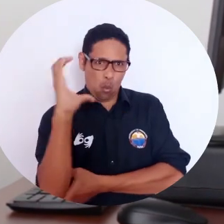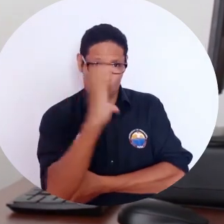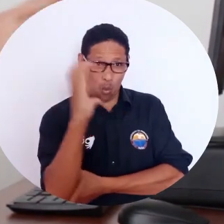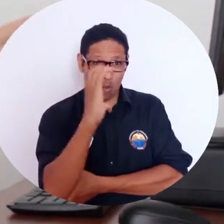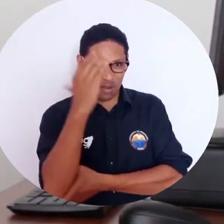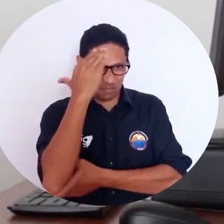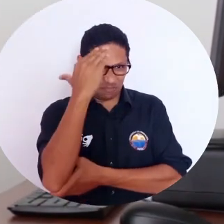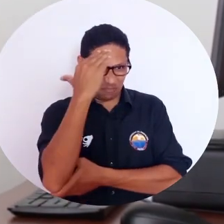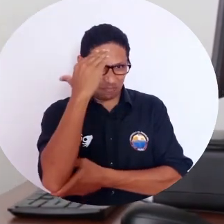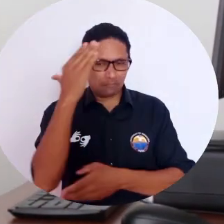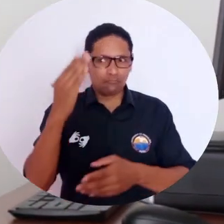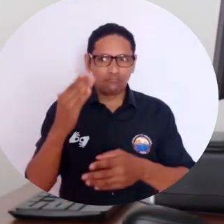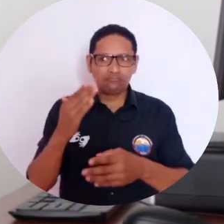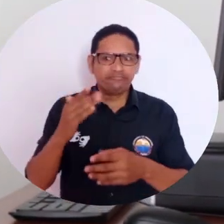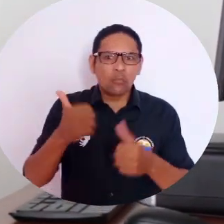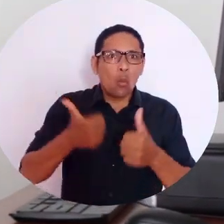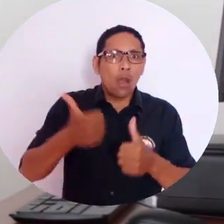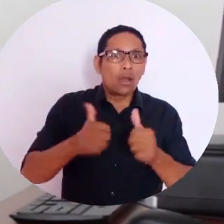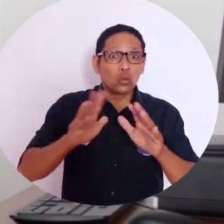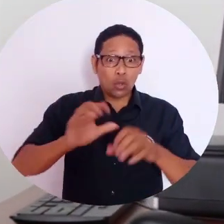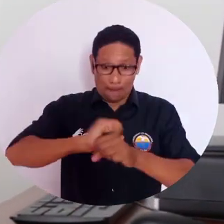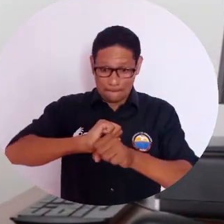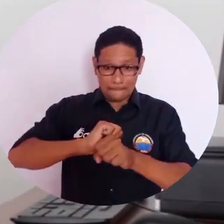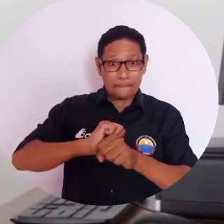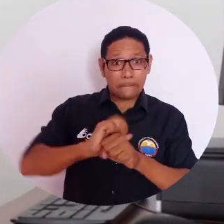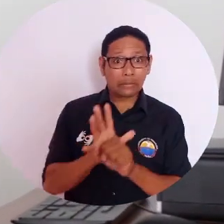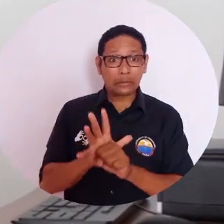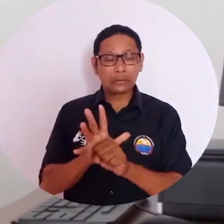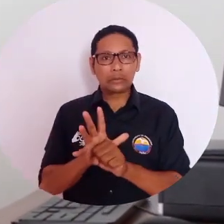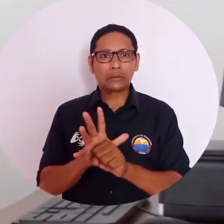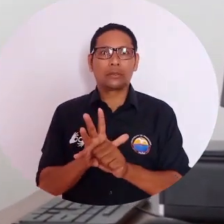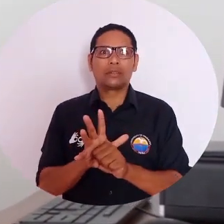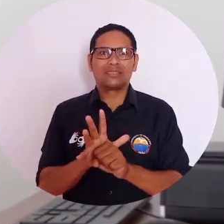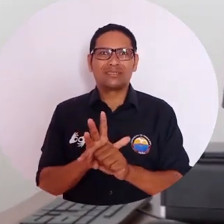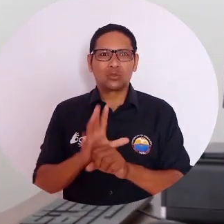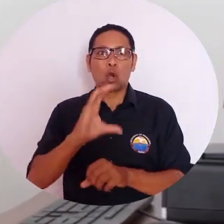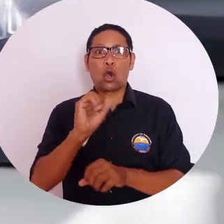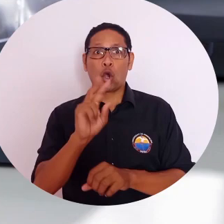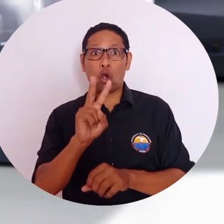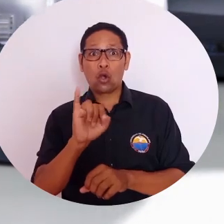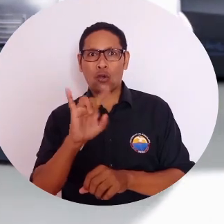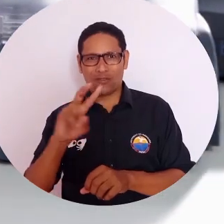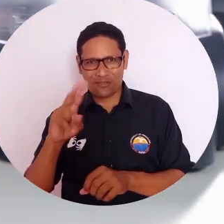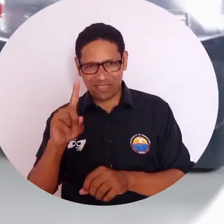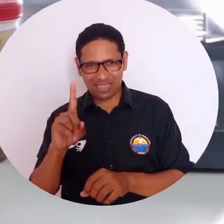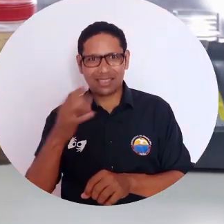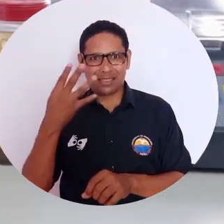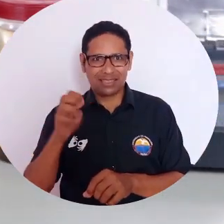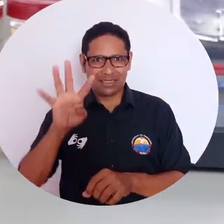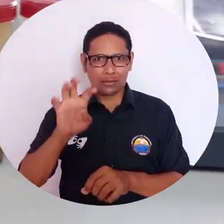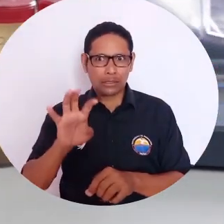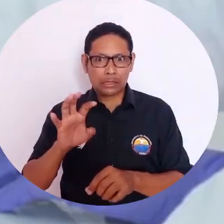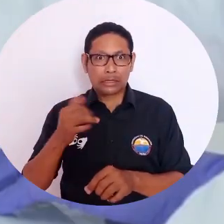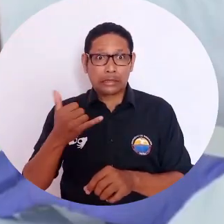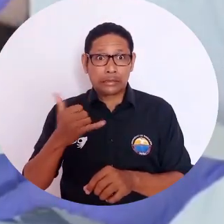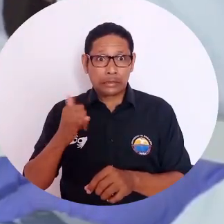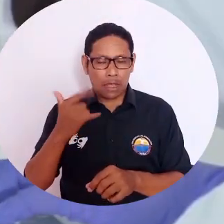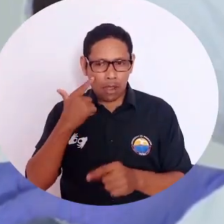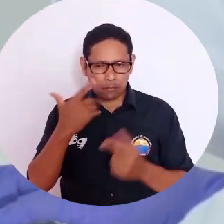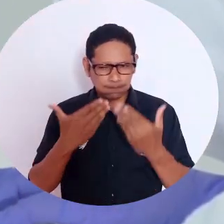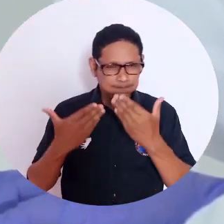y podríamos decir el mundo entero relacionado con la pandemia fruto del COVID-19,